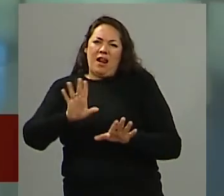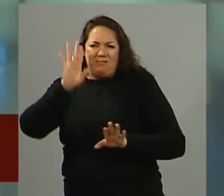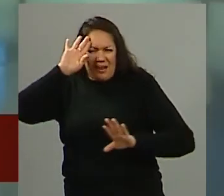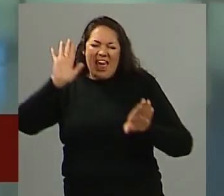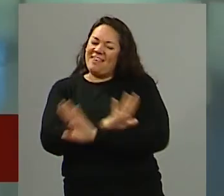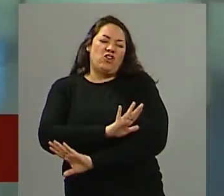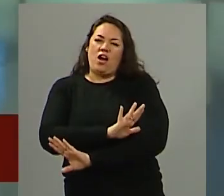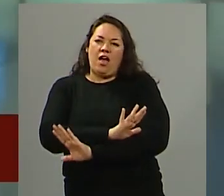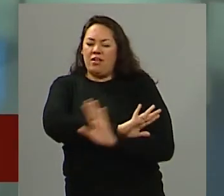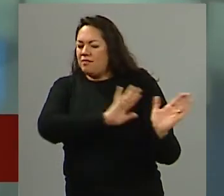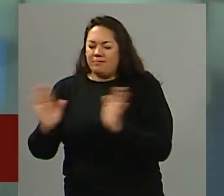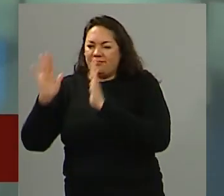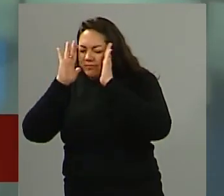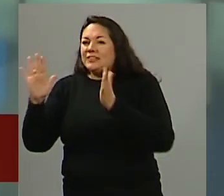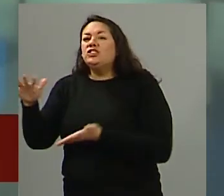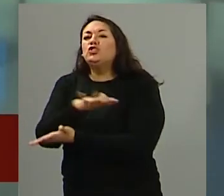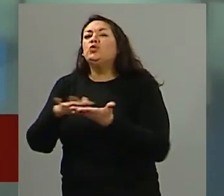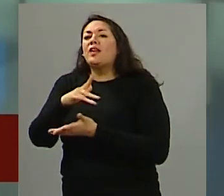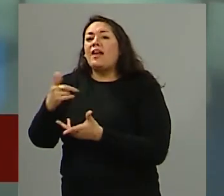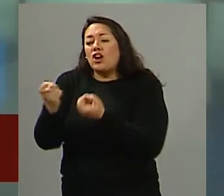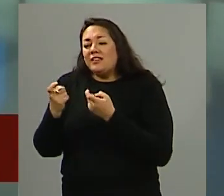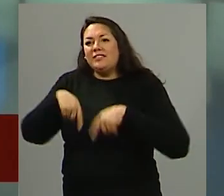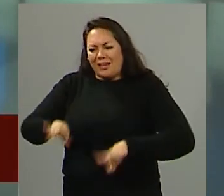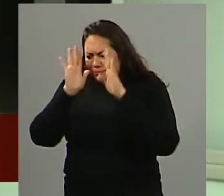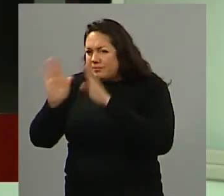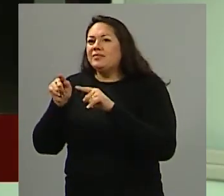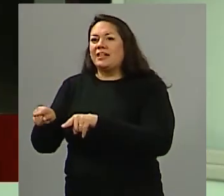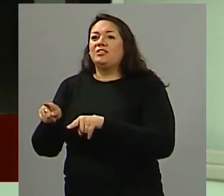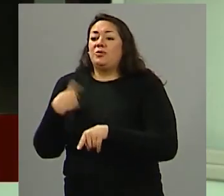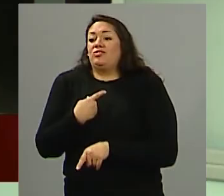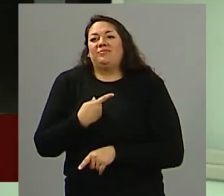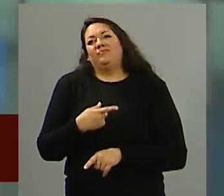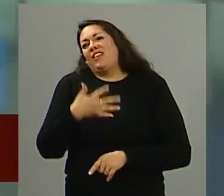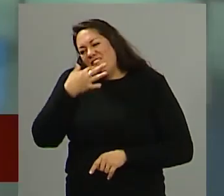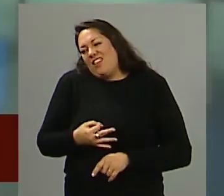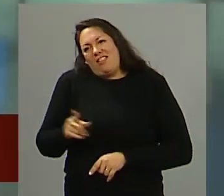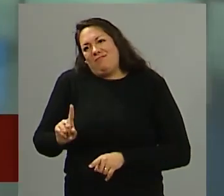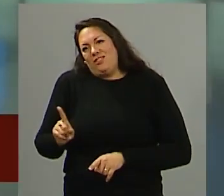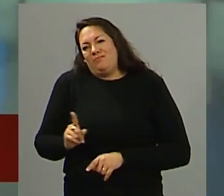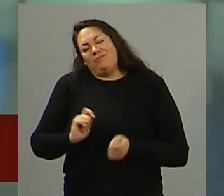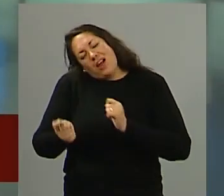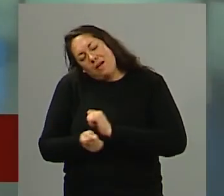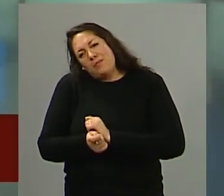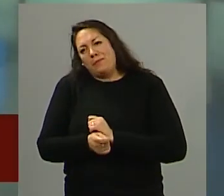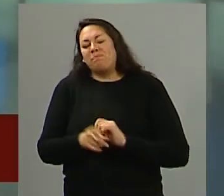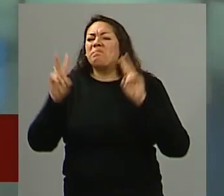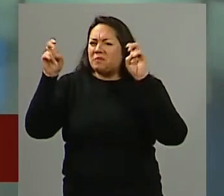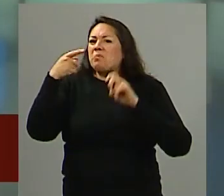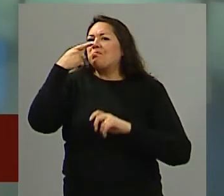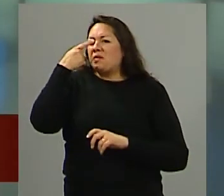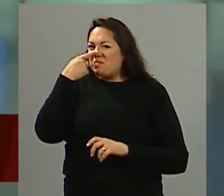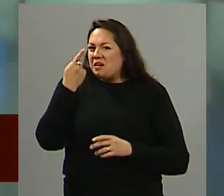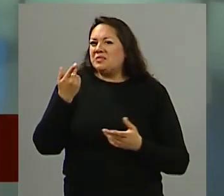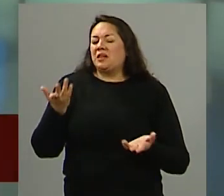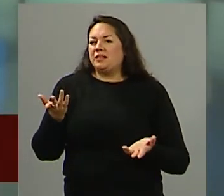sensación te digo Adriana nuestra de los ciudadanos comunes es que no es así Adriana me parece muy interesante hablar de este tema porque